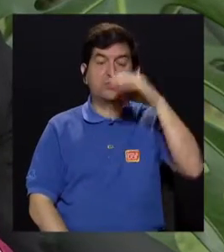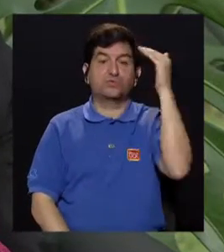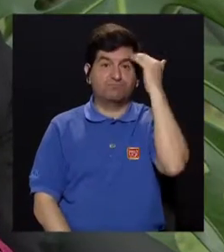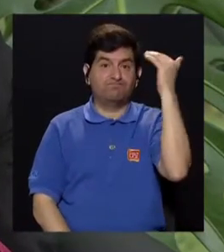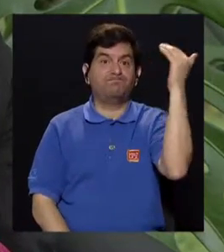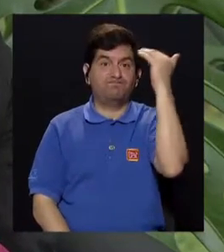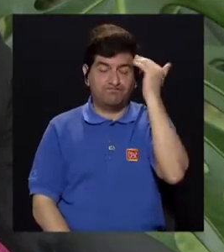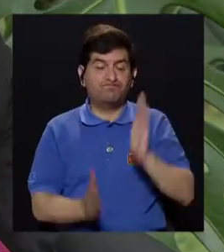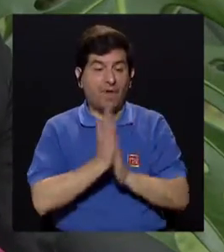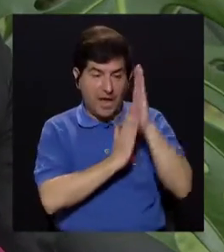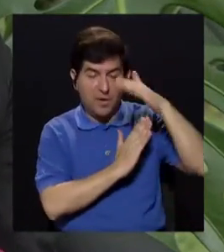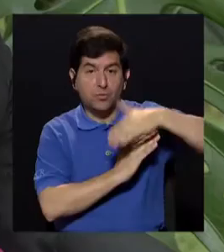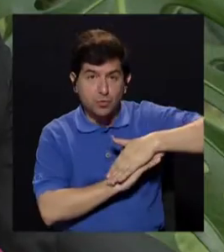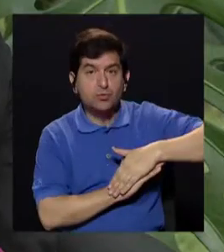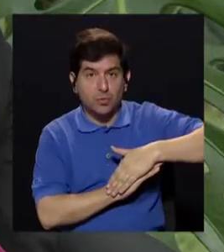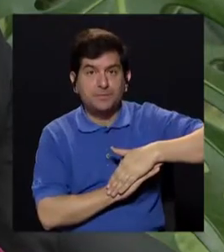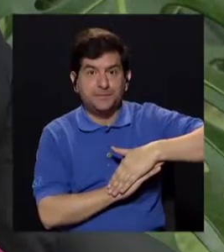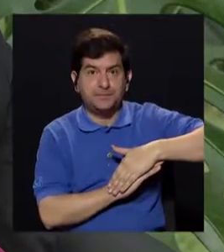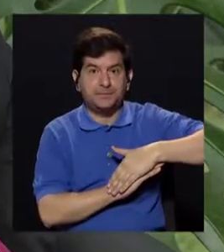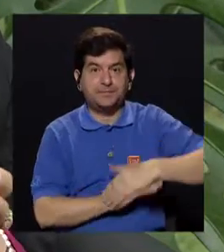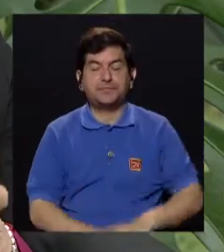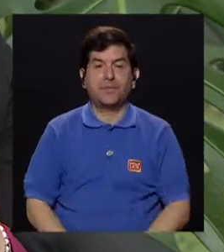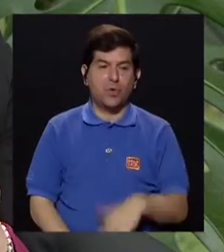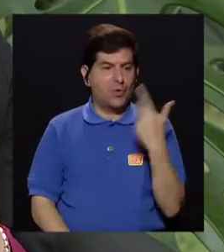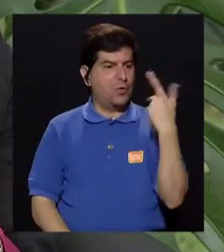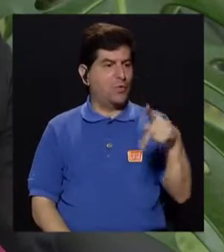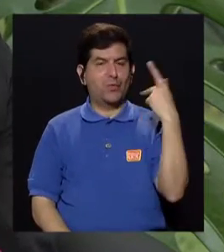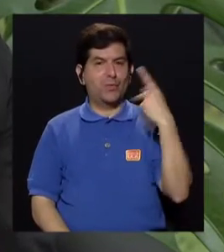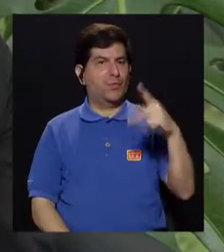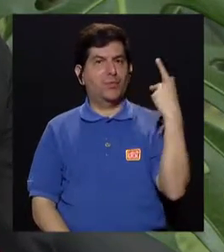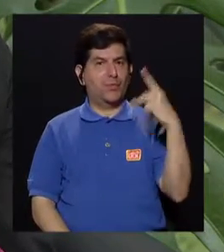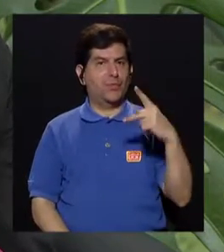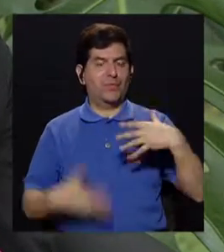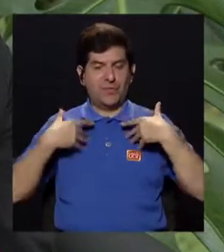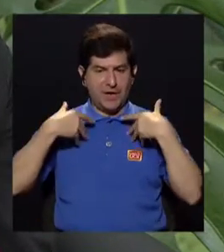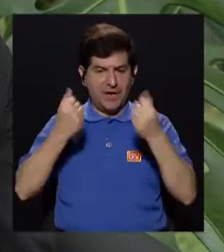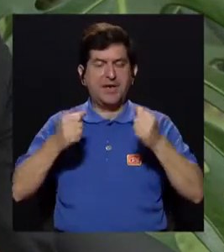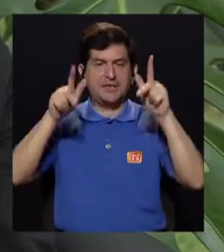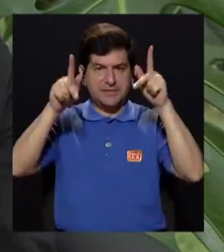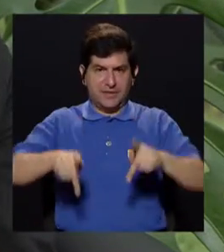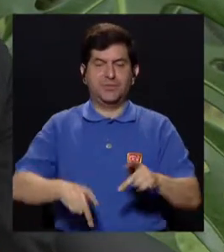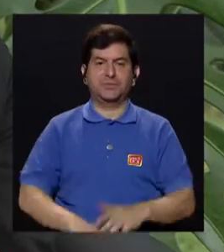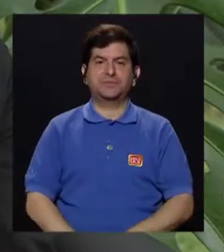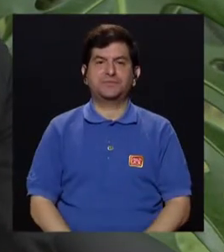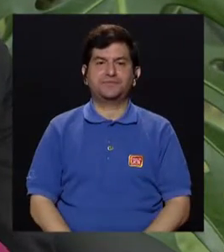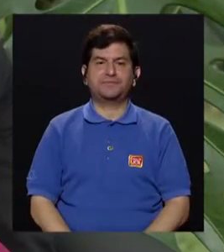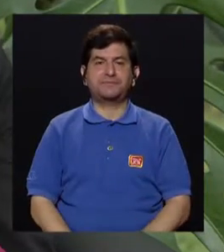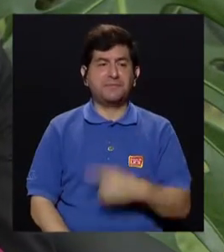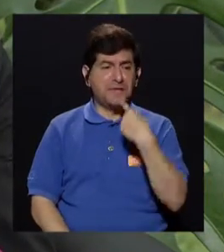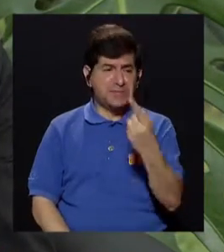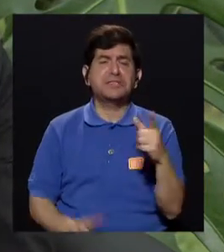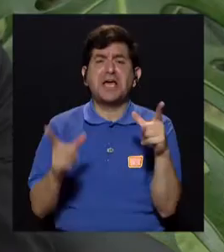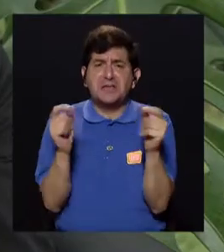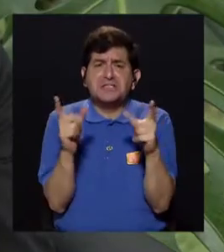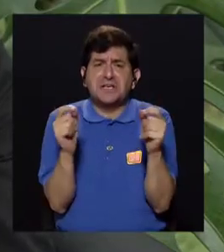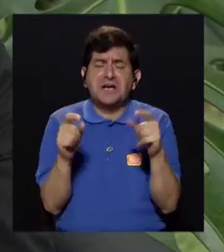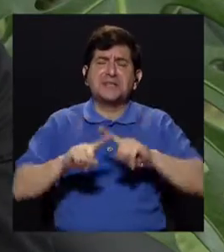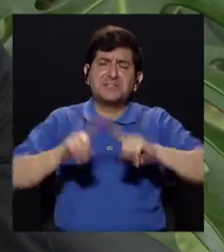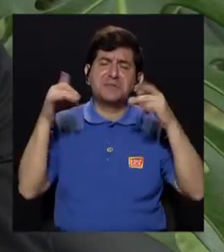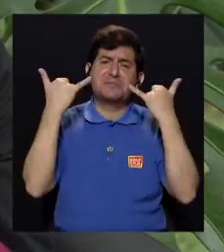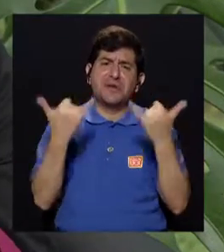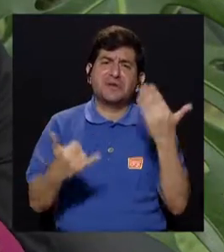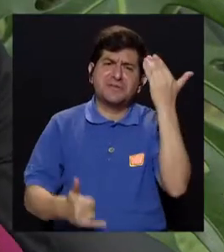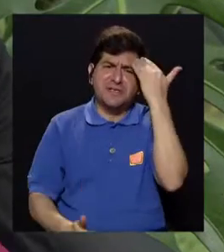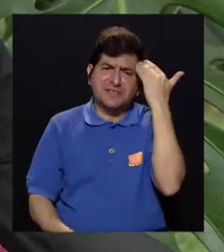eso tenemos que ser conscientes de que el abuso es algo sumamente peligroso para la salud de la persona, incluso se habla de cáncer,